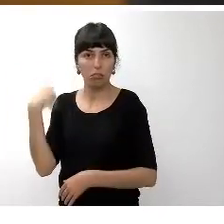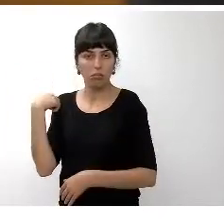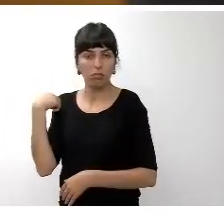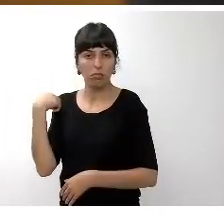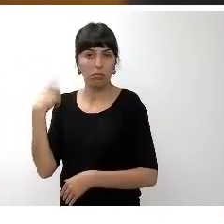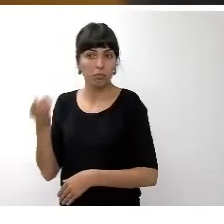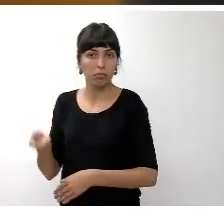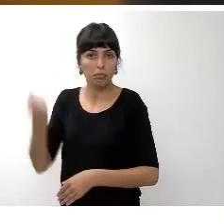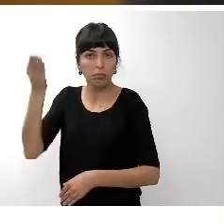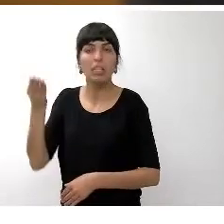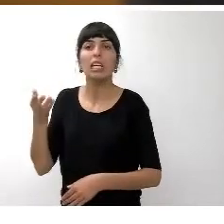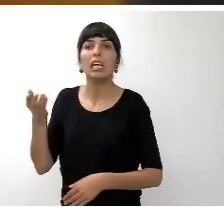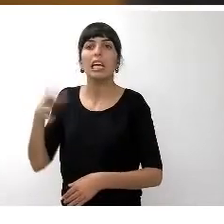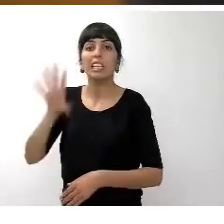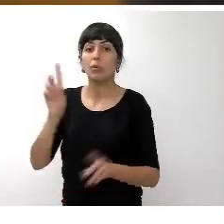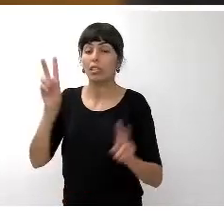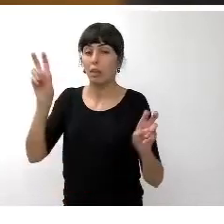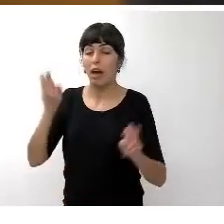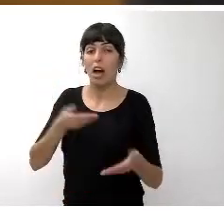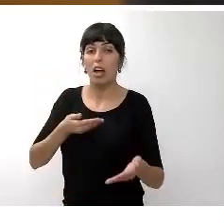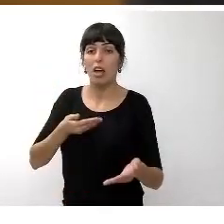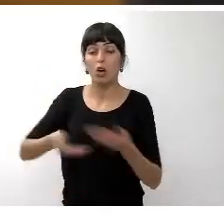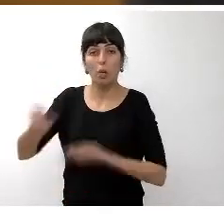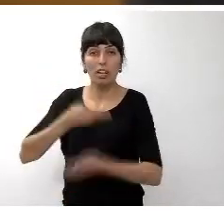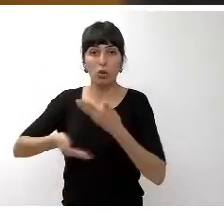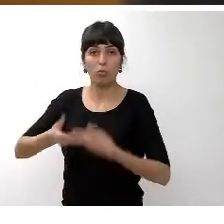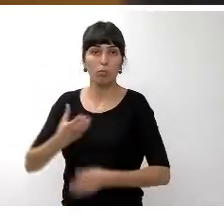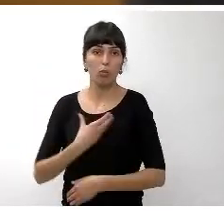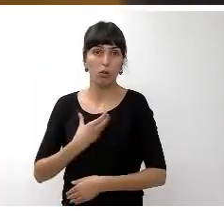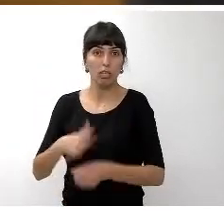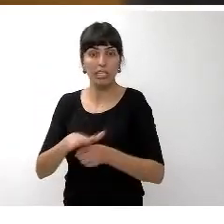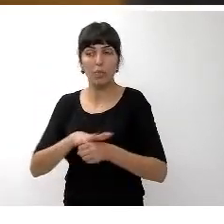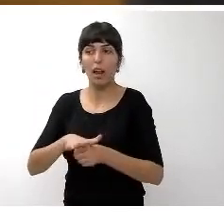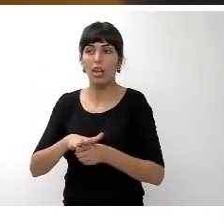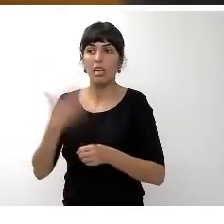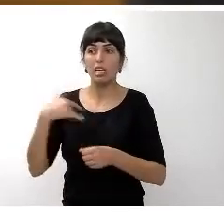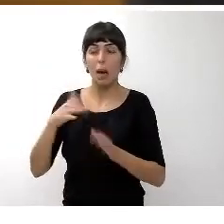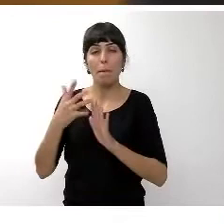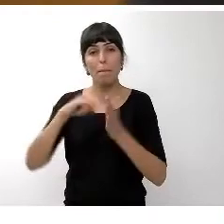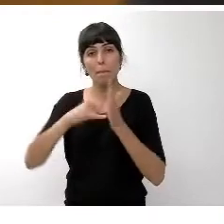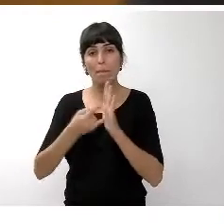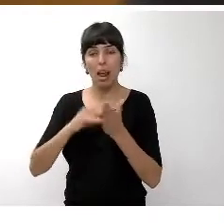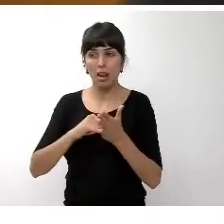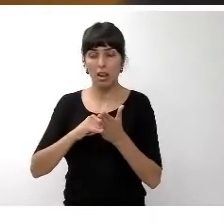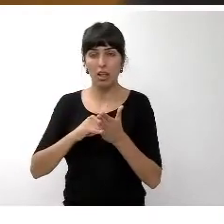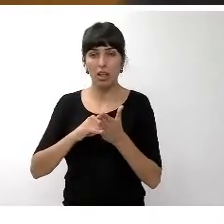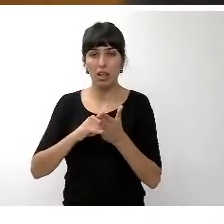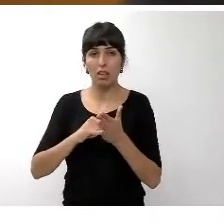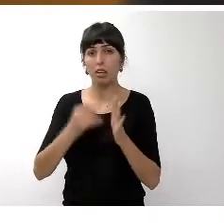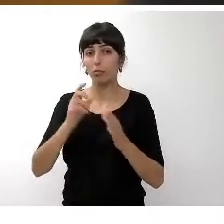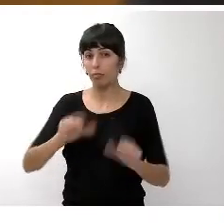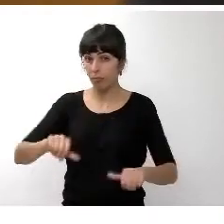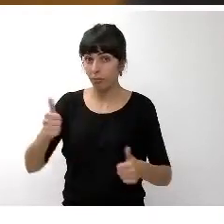entender que cooperación municipal una vez aprobados los planes para el periodo 14 en el año 2014